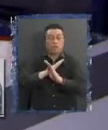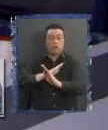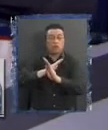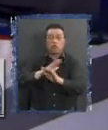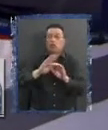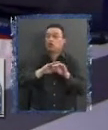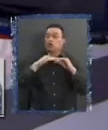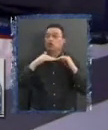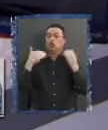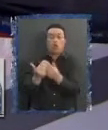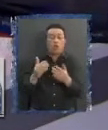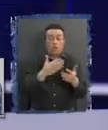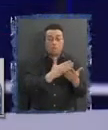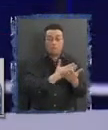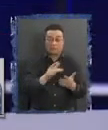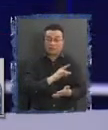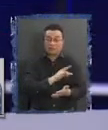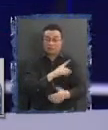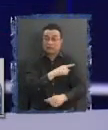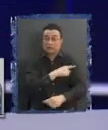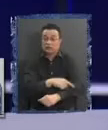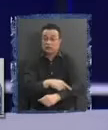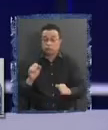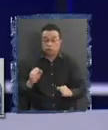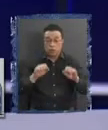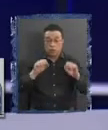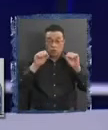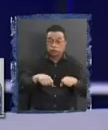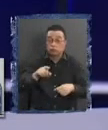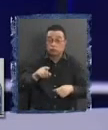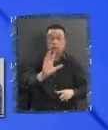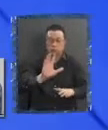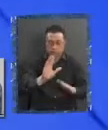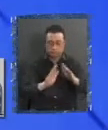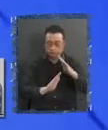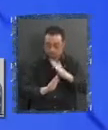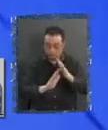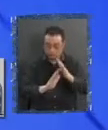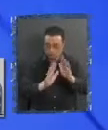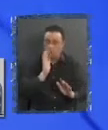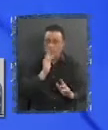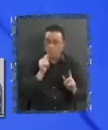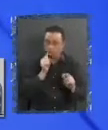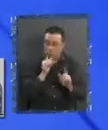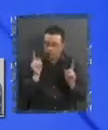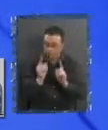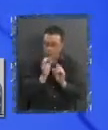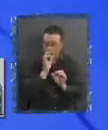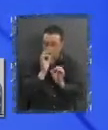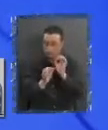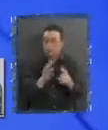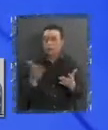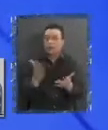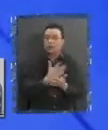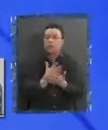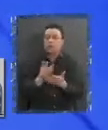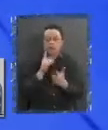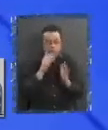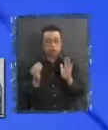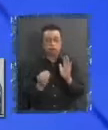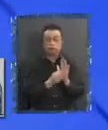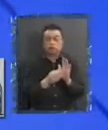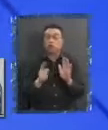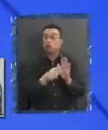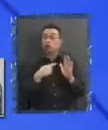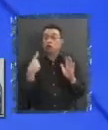en el territorio nacional para entender la parte del consentimiento. sí, voy a terminar. Voy a terminar. Entonces, ¿qué pasa en lo que quedó? Porque todo lo que